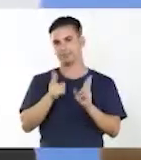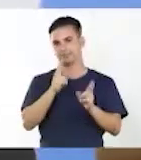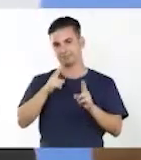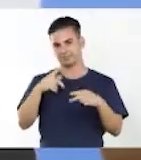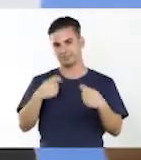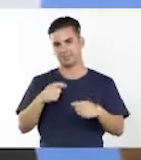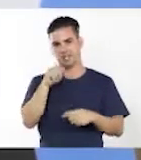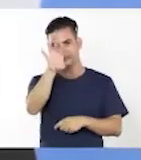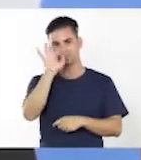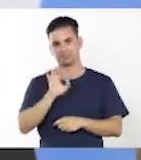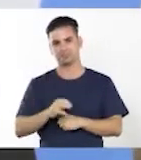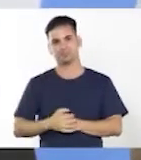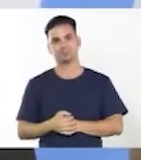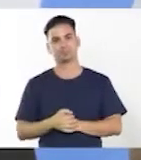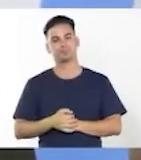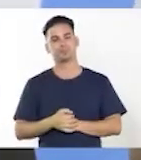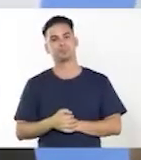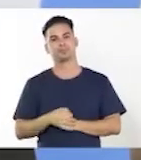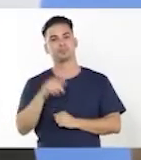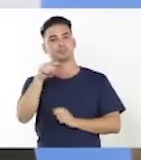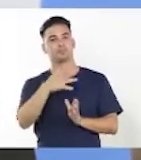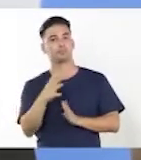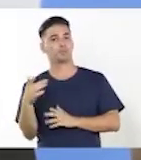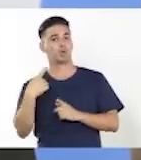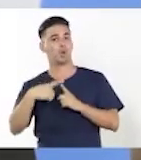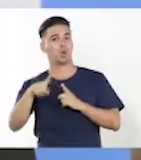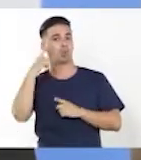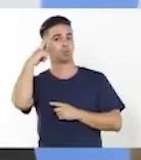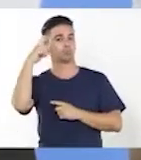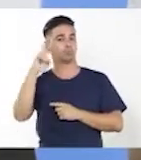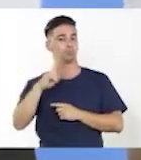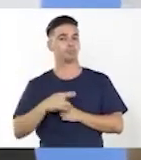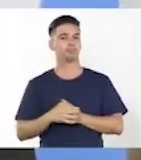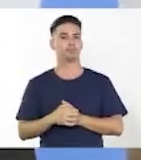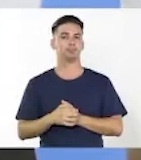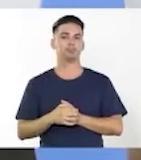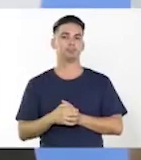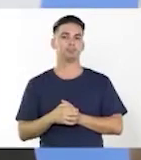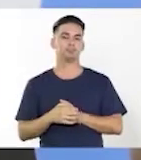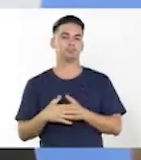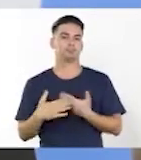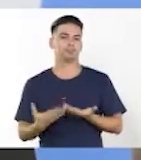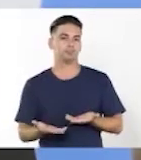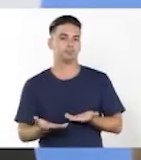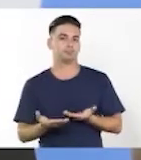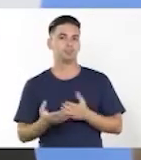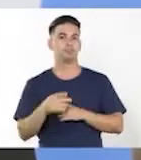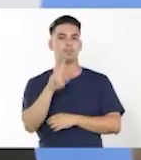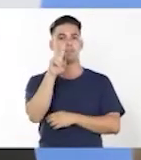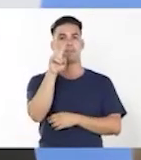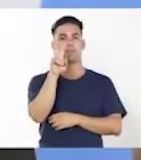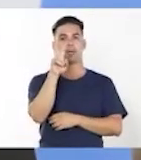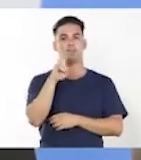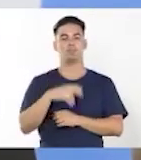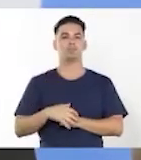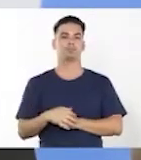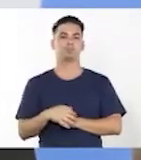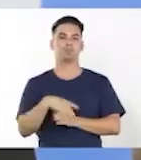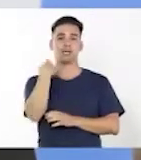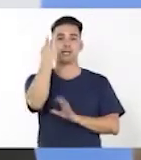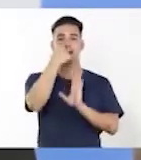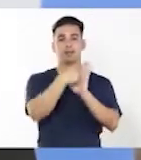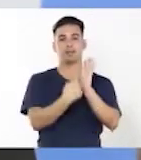Vamos entonces a pasar a otro recordatorio. ¿Qué es con respecto al verbo y sus